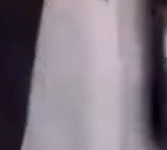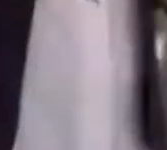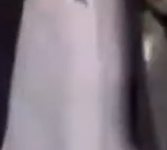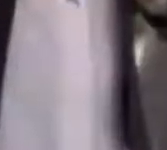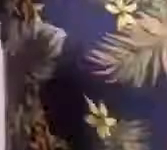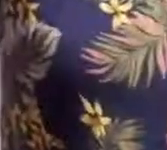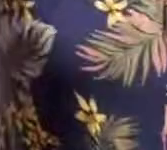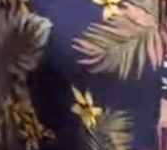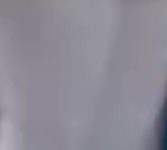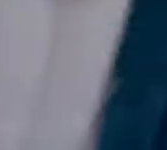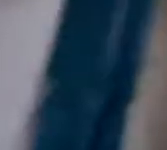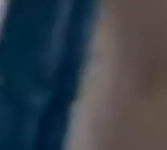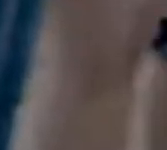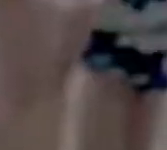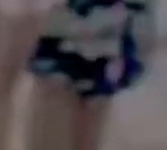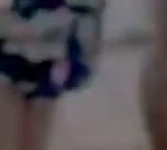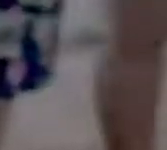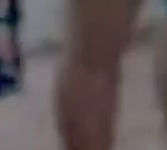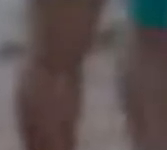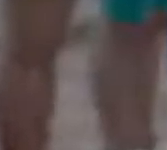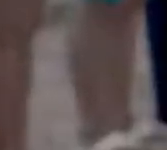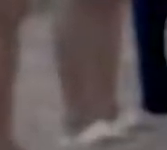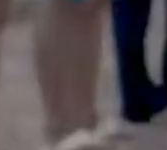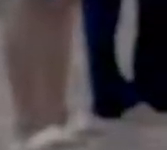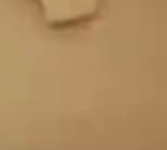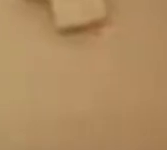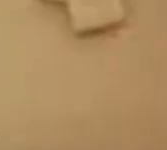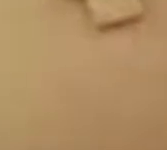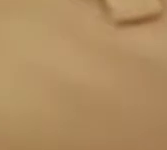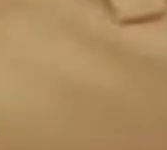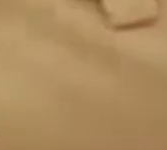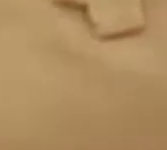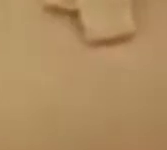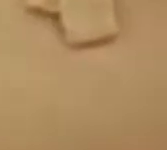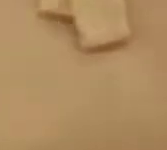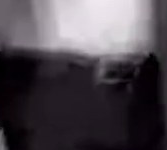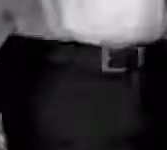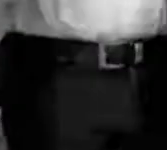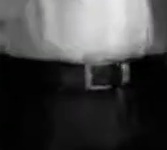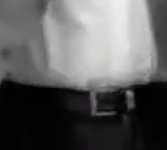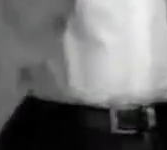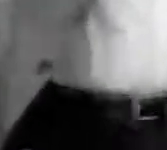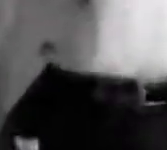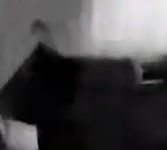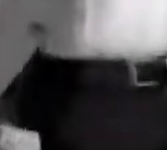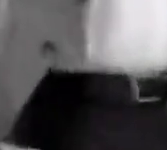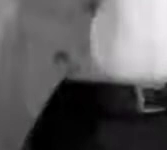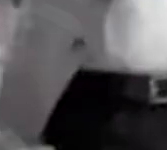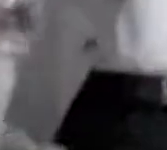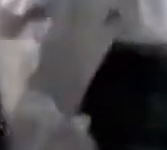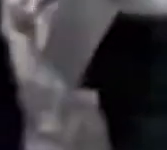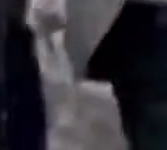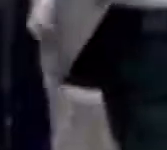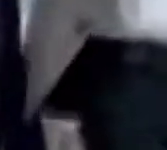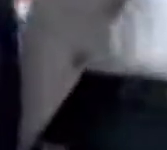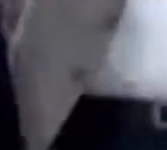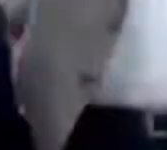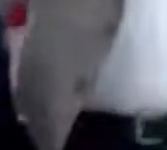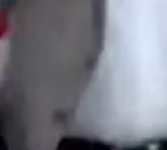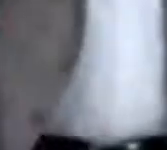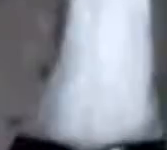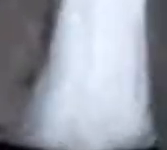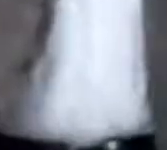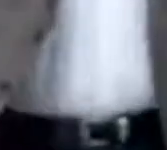adultos, a las mujeres y hombres. Porque México es uno solo. Como tú, cada vez somos más los que soñamos con un mejor país.